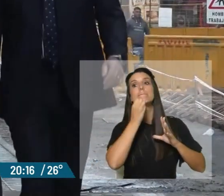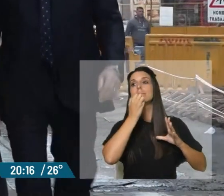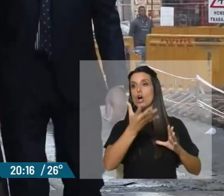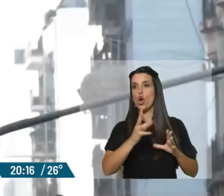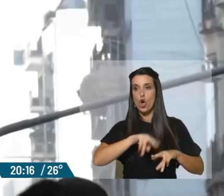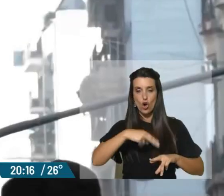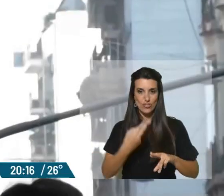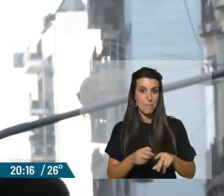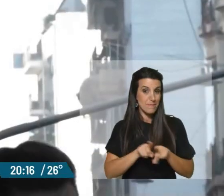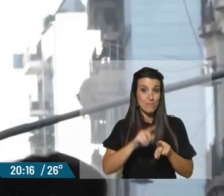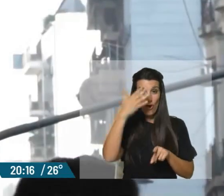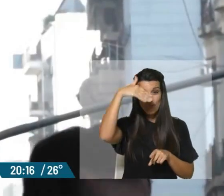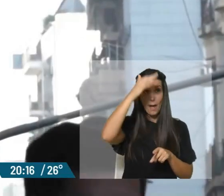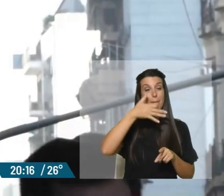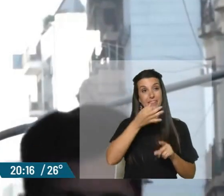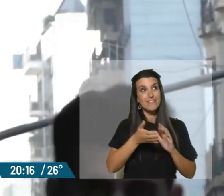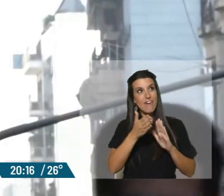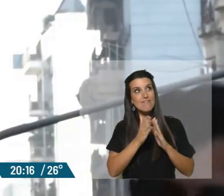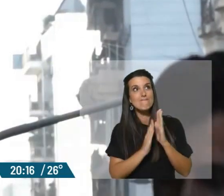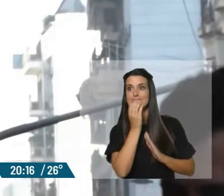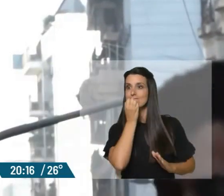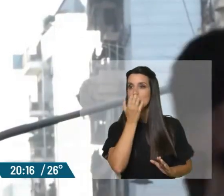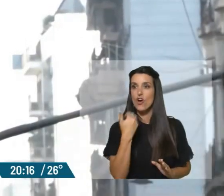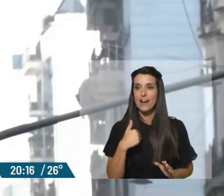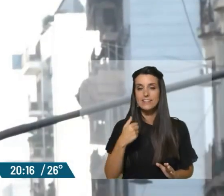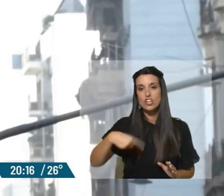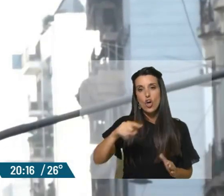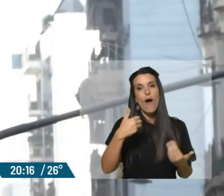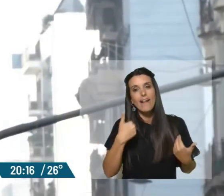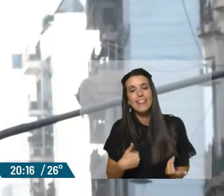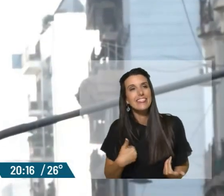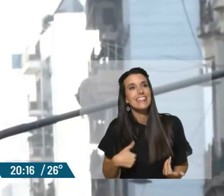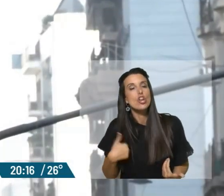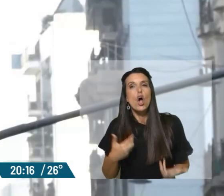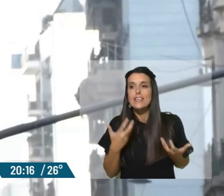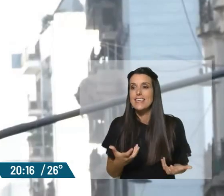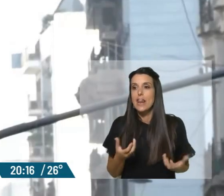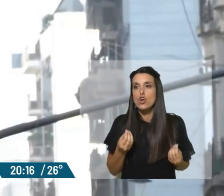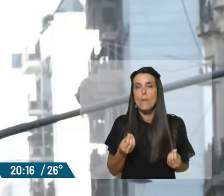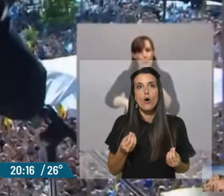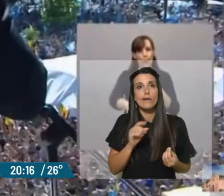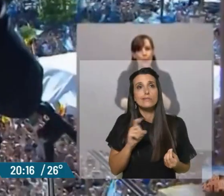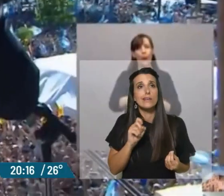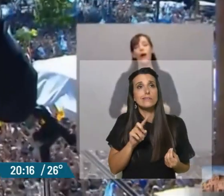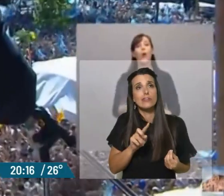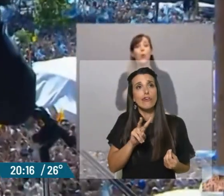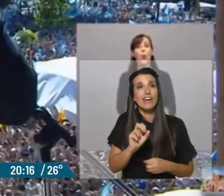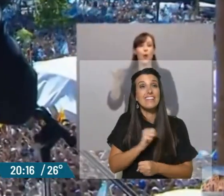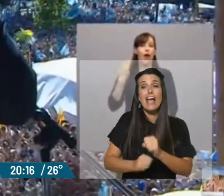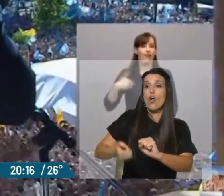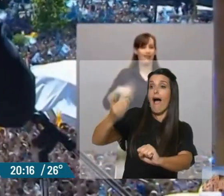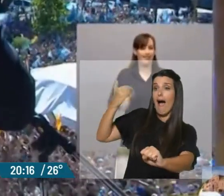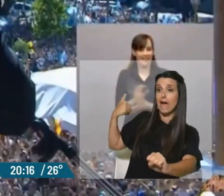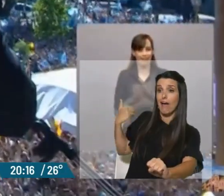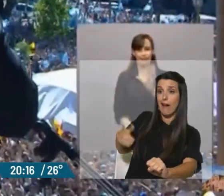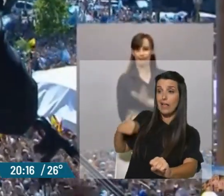permeando esa idea que está tan metida en la idiosincrasia del argentino, de que hace 100, 120 años, Argentina era